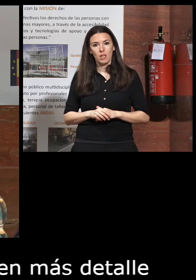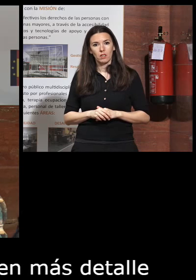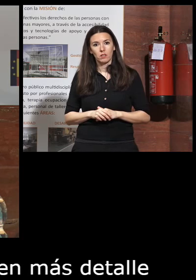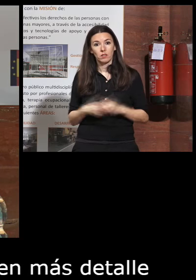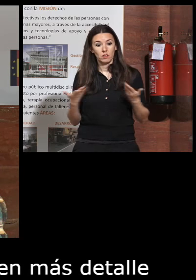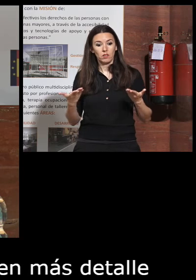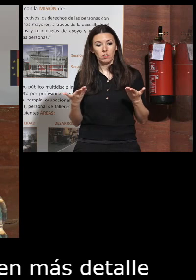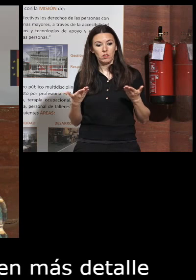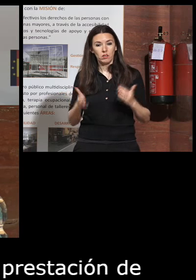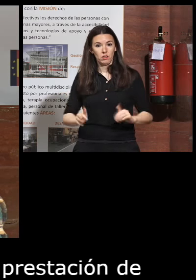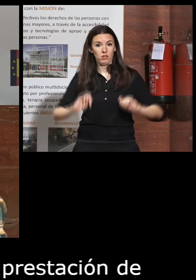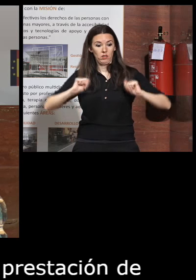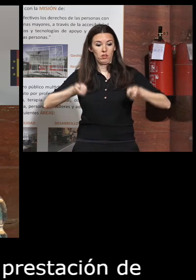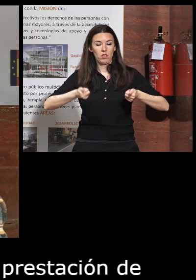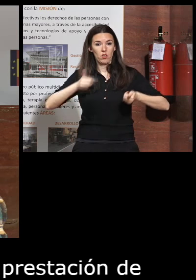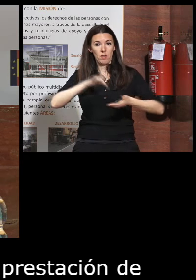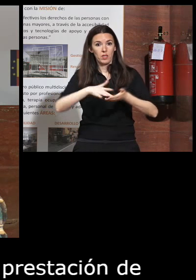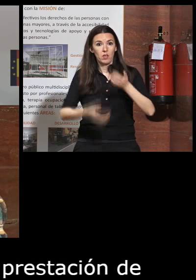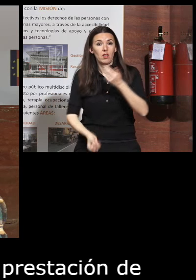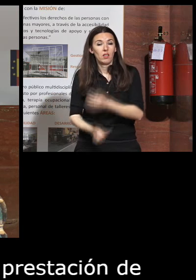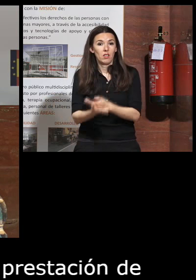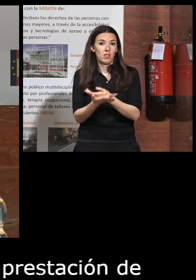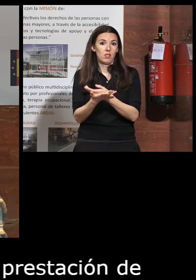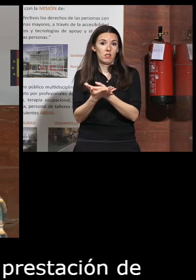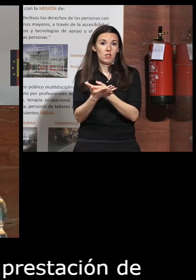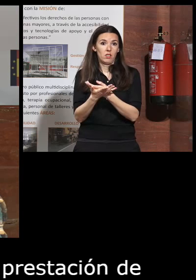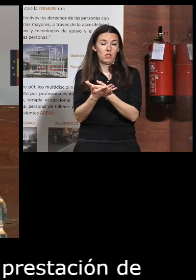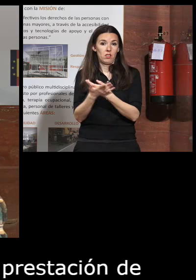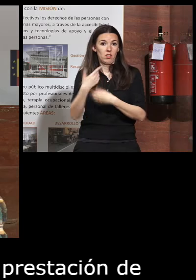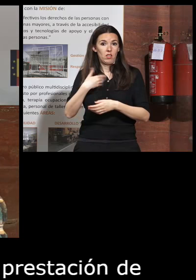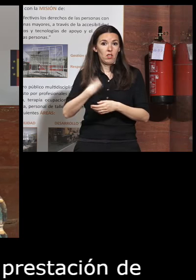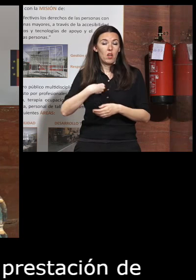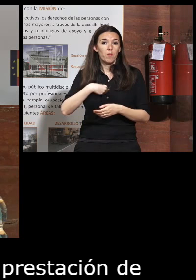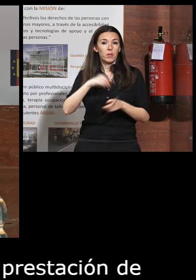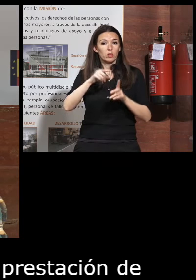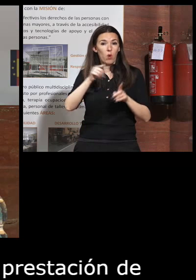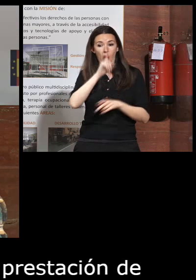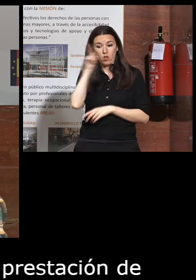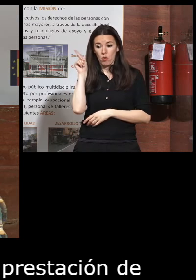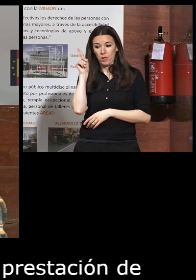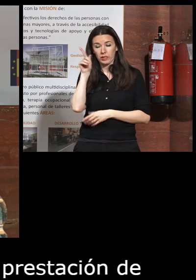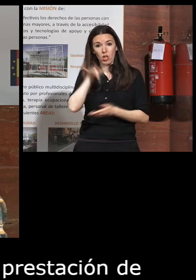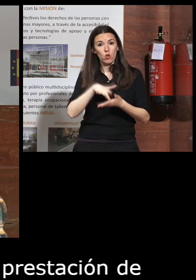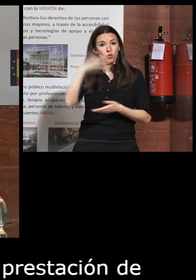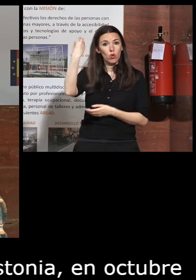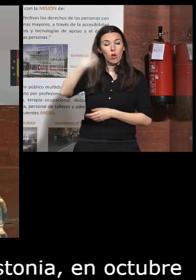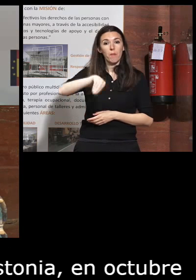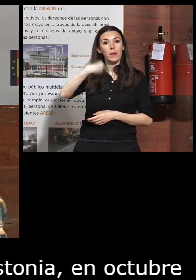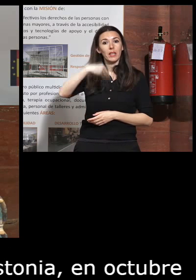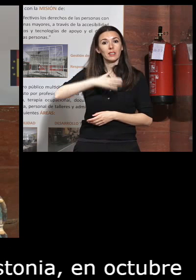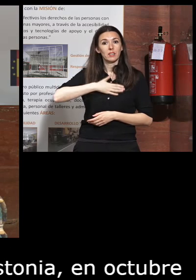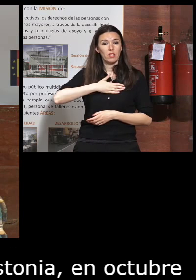esta iniciativa se lanzó en Estonia en octubre del año pasado bajo la presidencia de